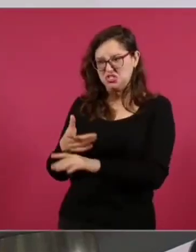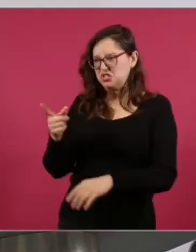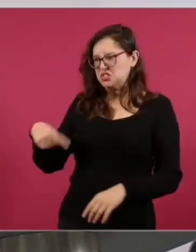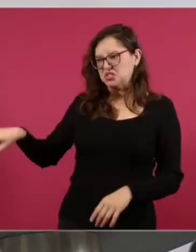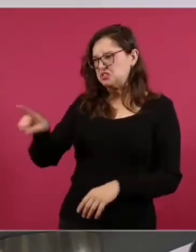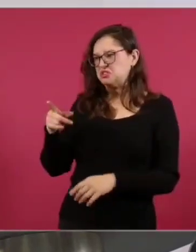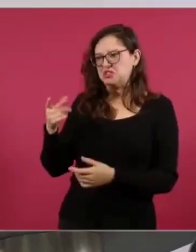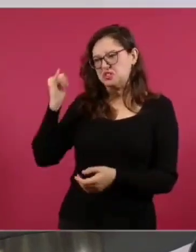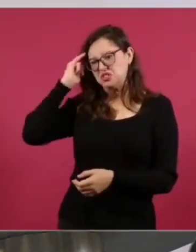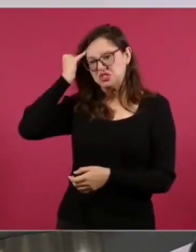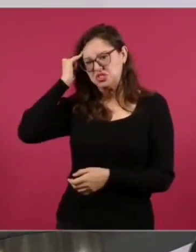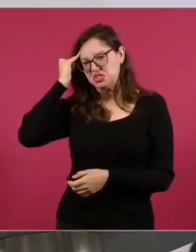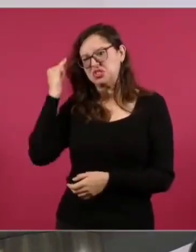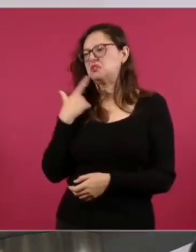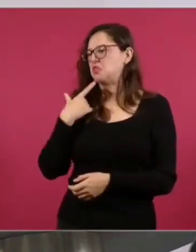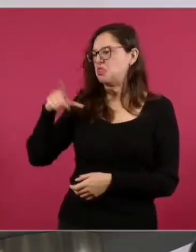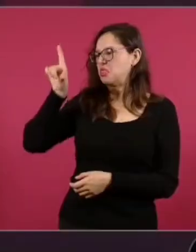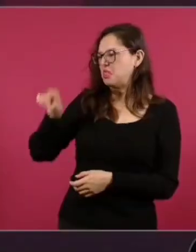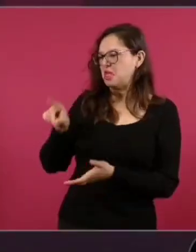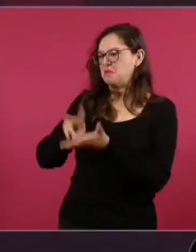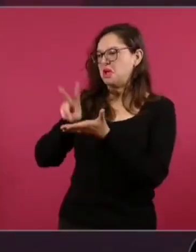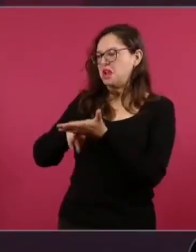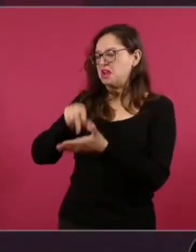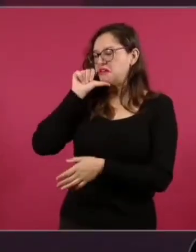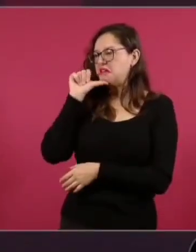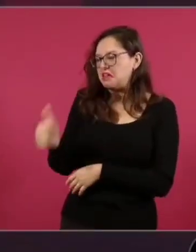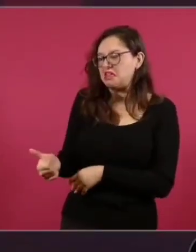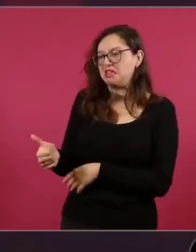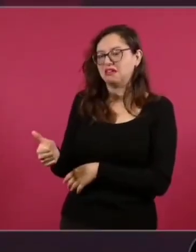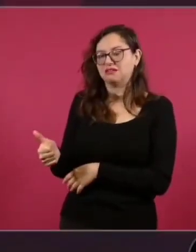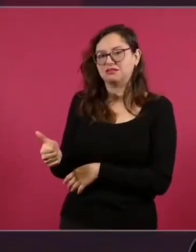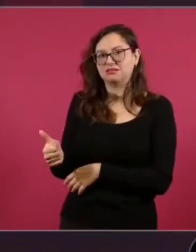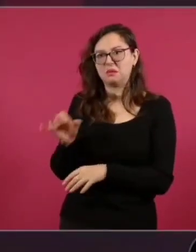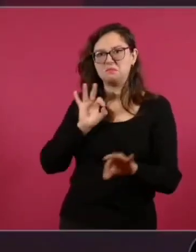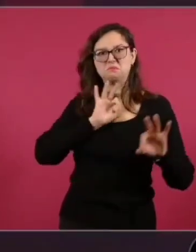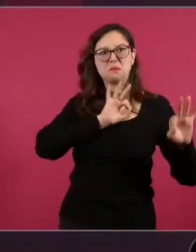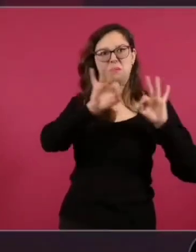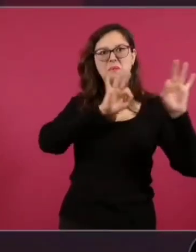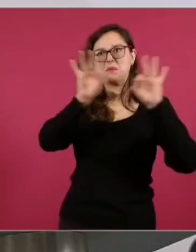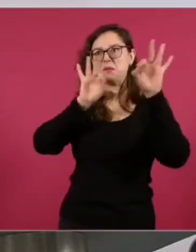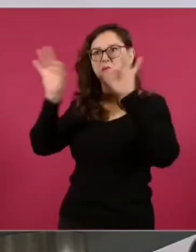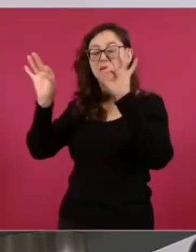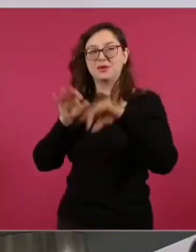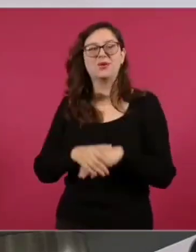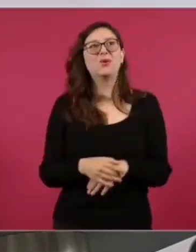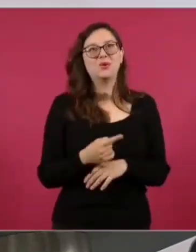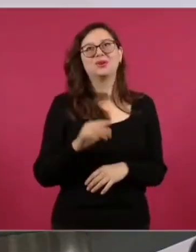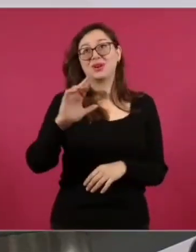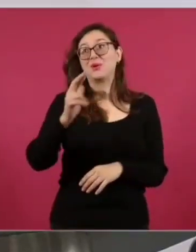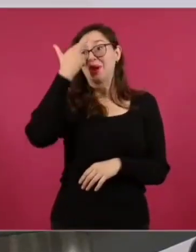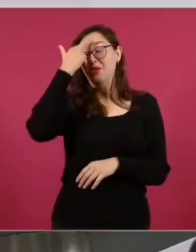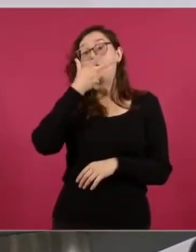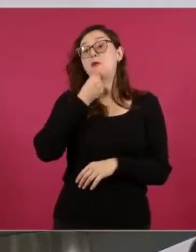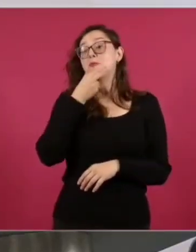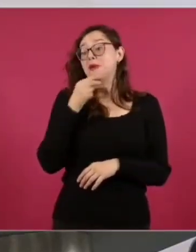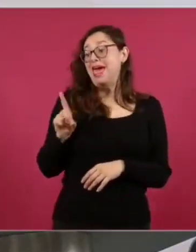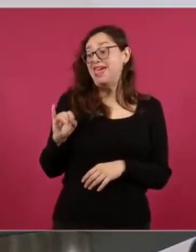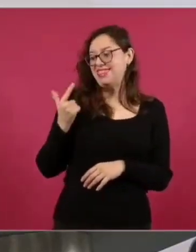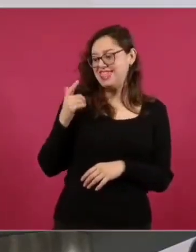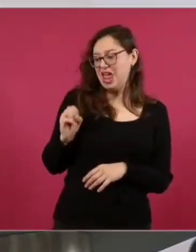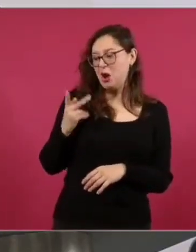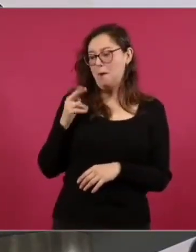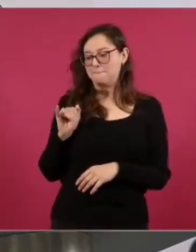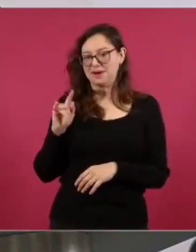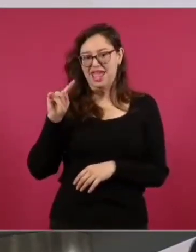se apasionó en un discurso en Bacalar, en